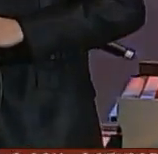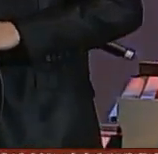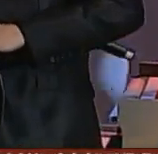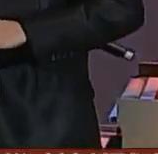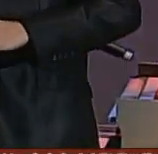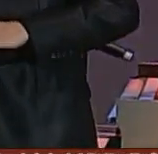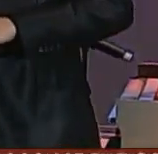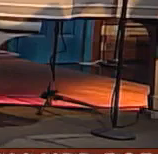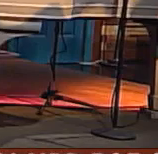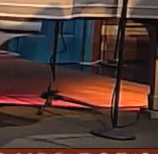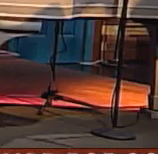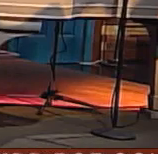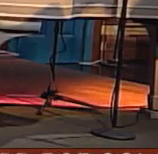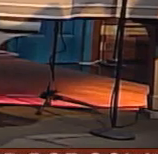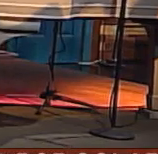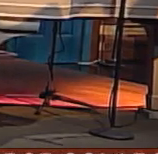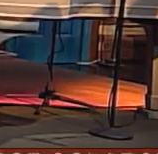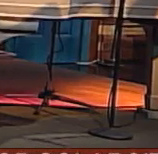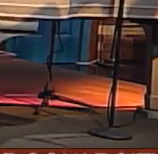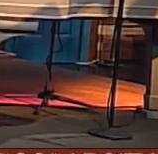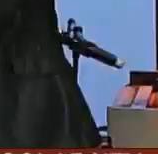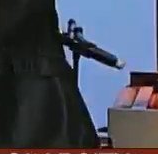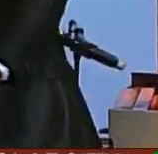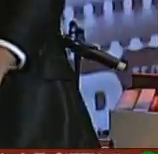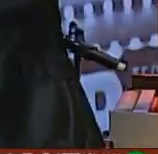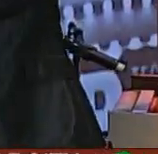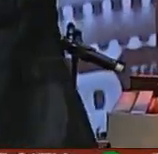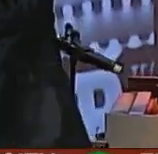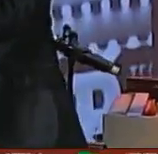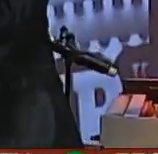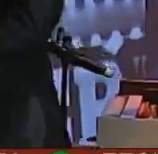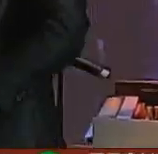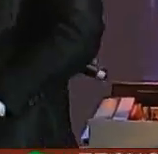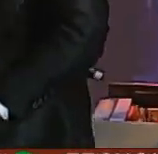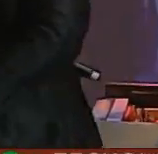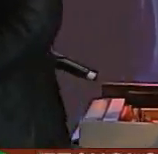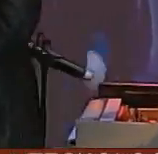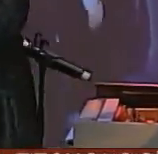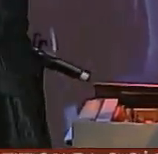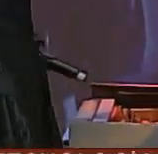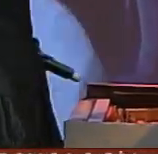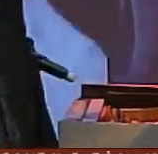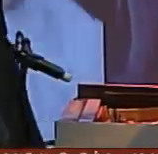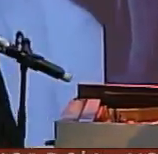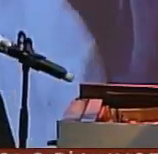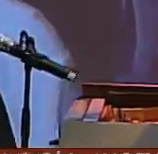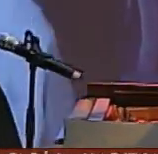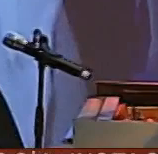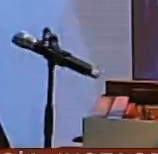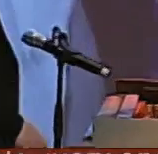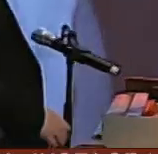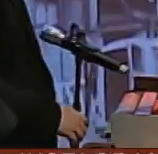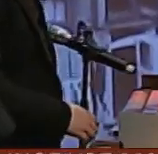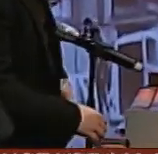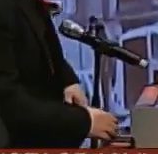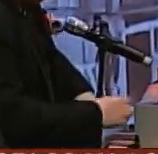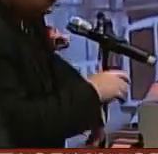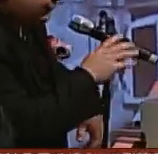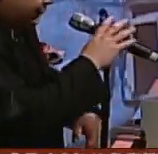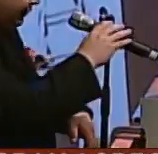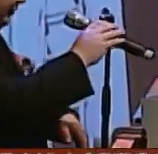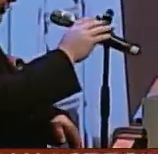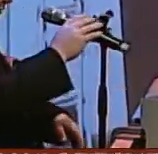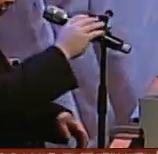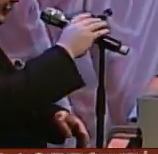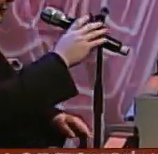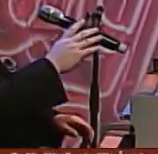las grandes bandas tocaban el baile que se creó se llama Lindy Hop a nombre de un aviador que se llamaba